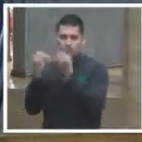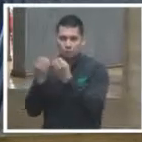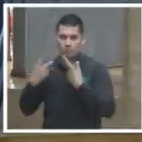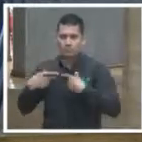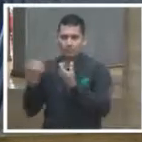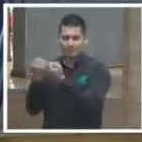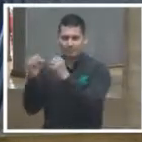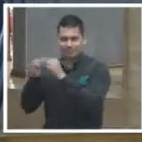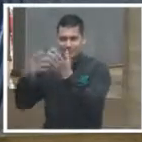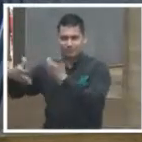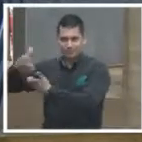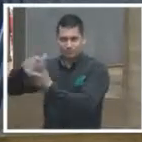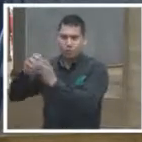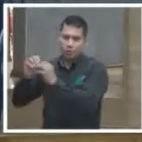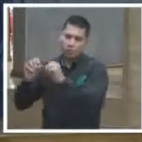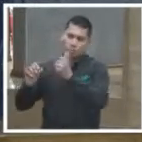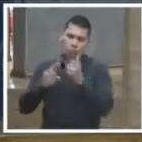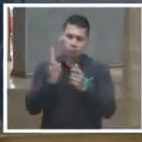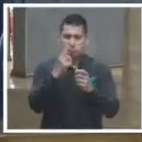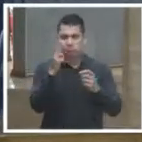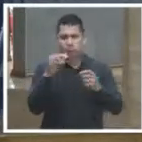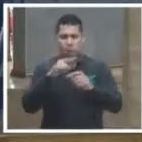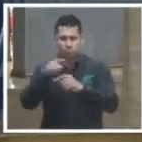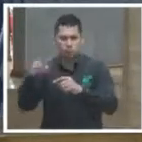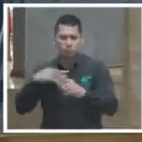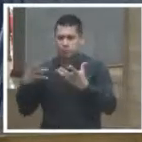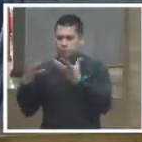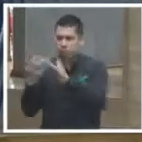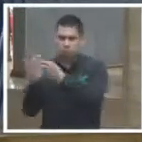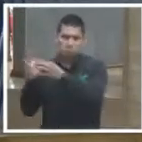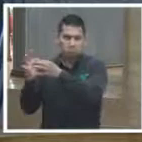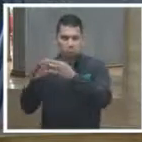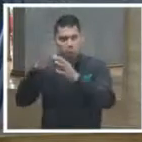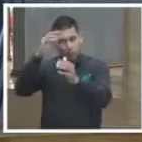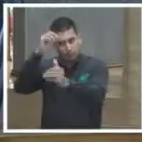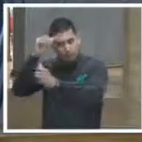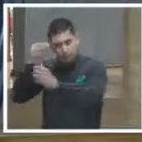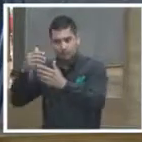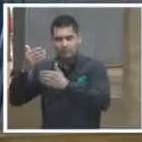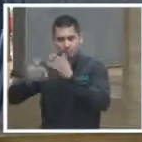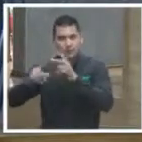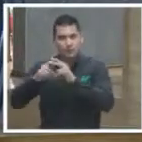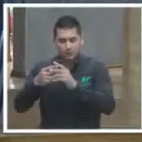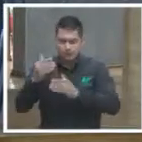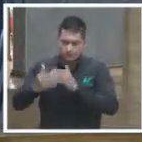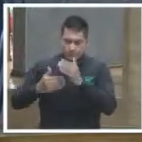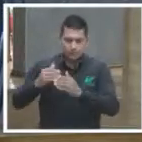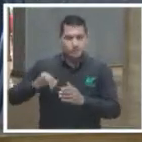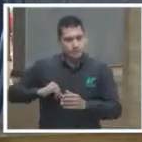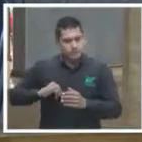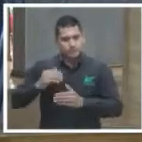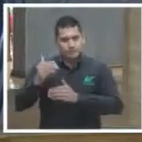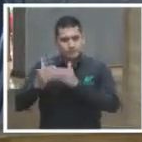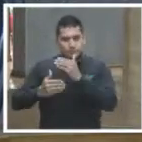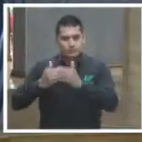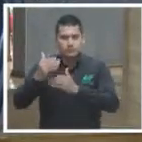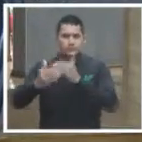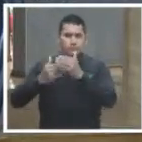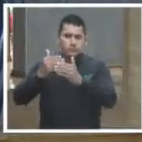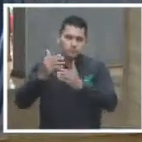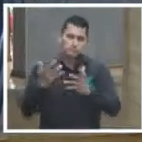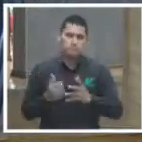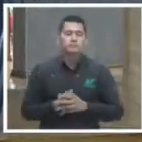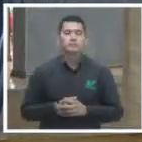civil y universidades que empiecen a hacer esto y que empiecen a generar eventualmente este interés y ahí bueno pues